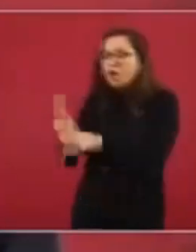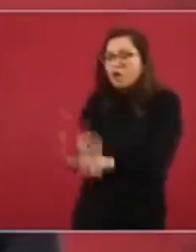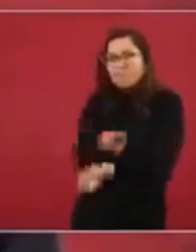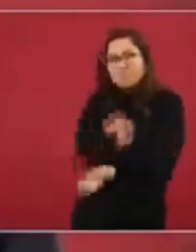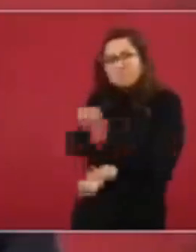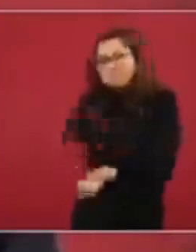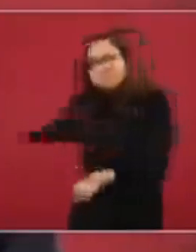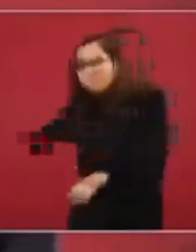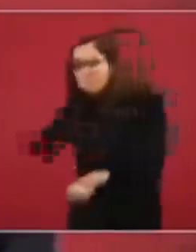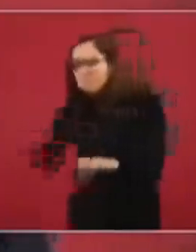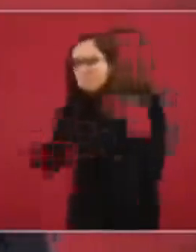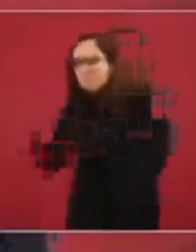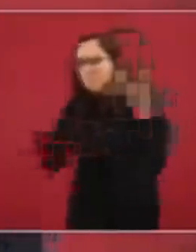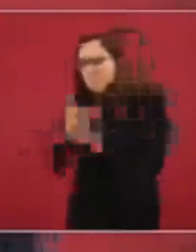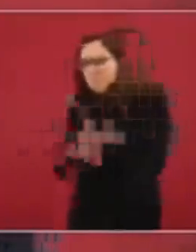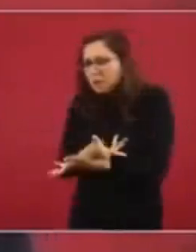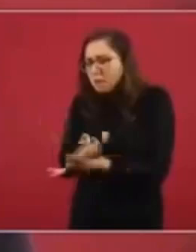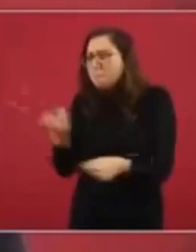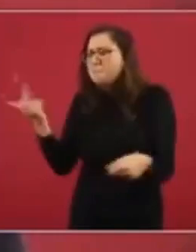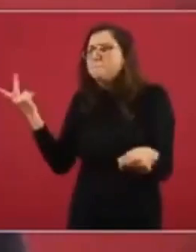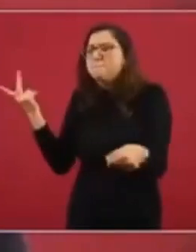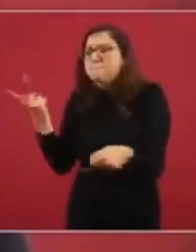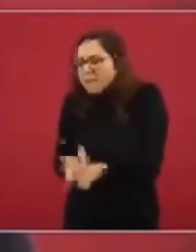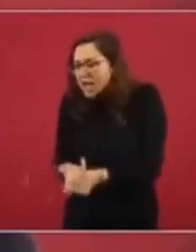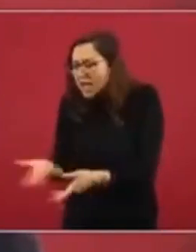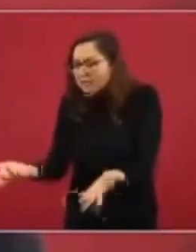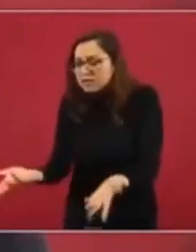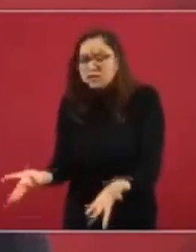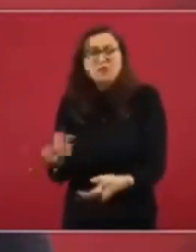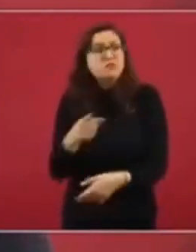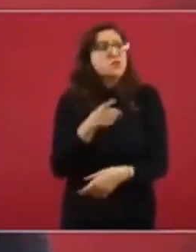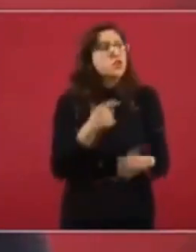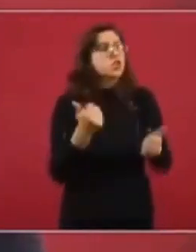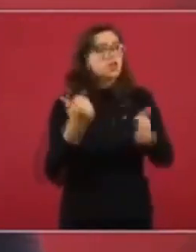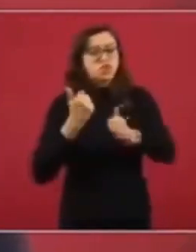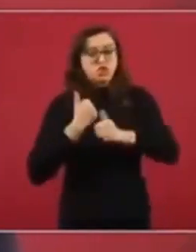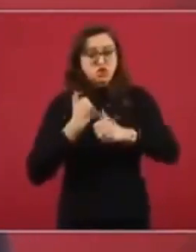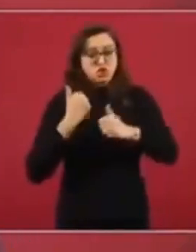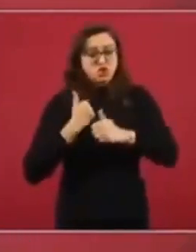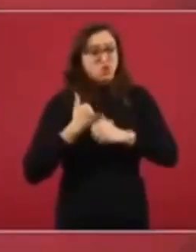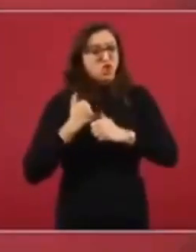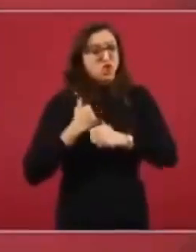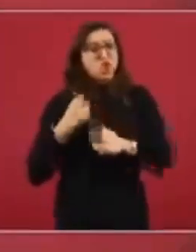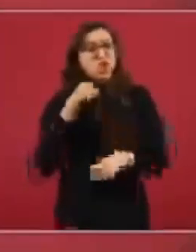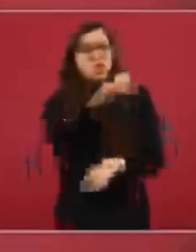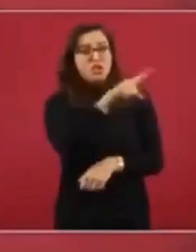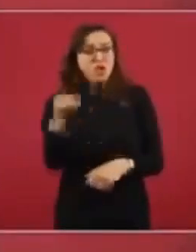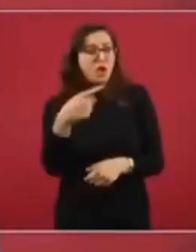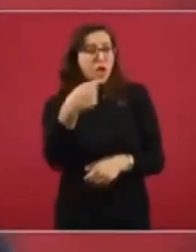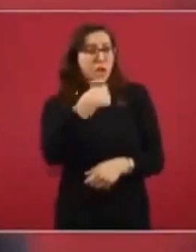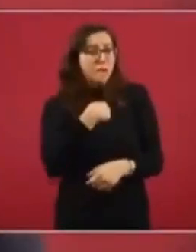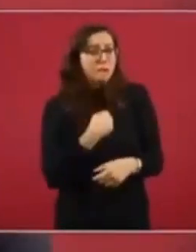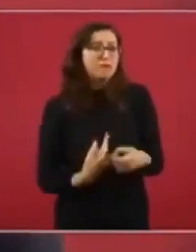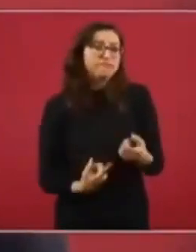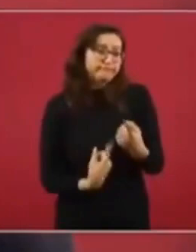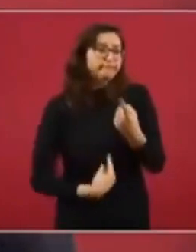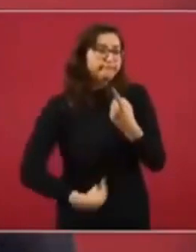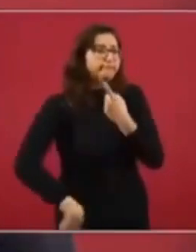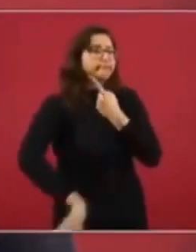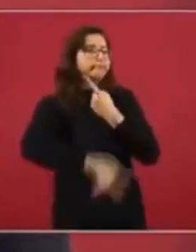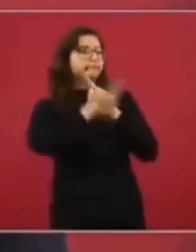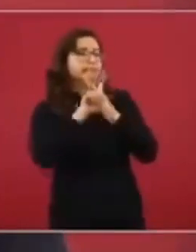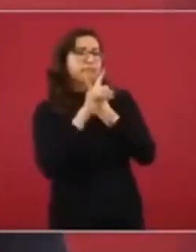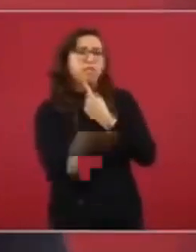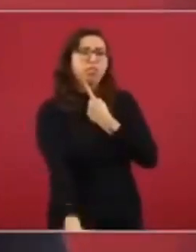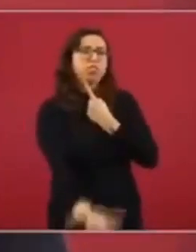Y ella le respondió, los soldados se me echaron encima, mi hija me duele la cadera. La señora Ernestina